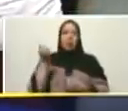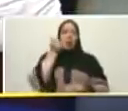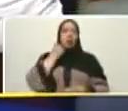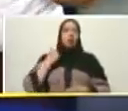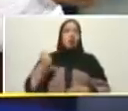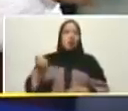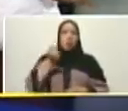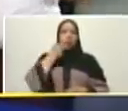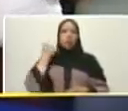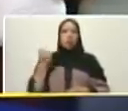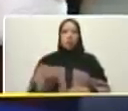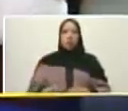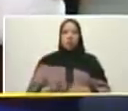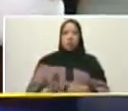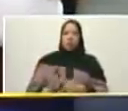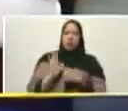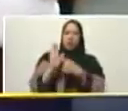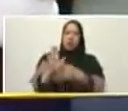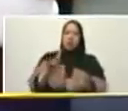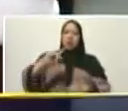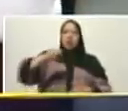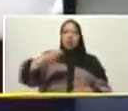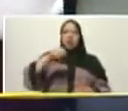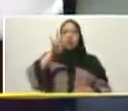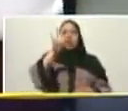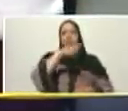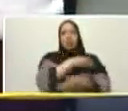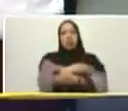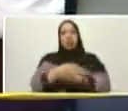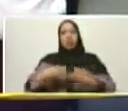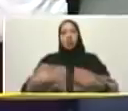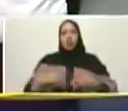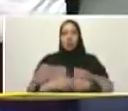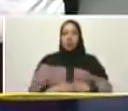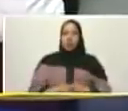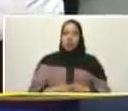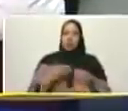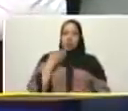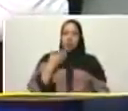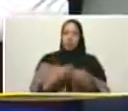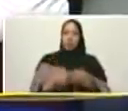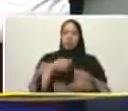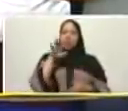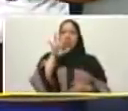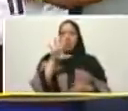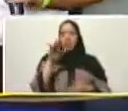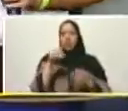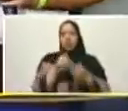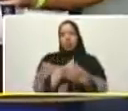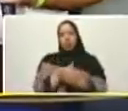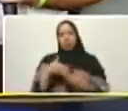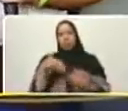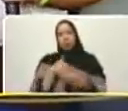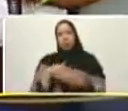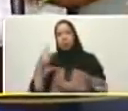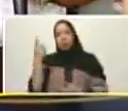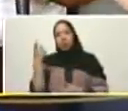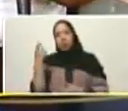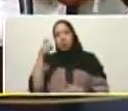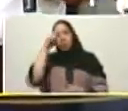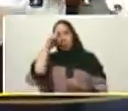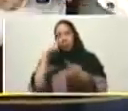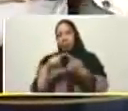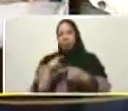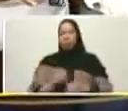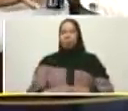está entregando la llave 4 millones de viviendas rumbo a 5 millones excelente Meuri bueno